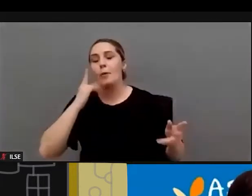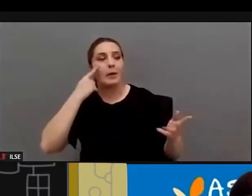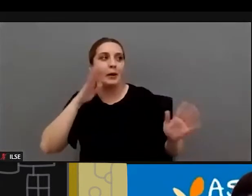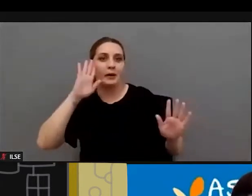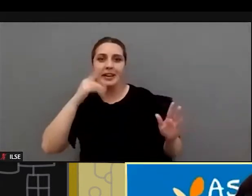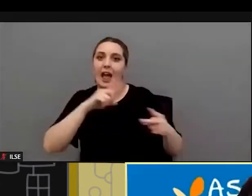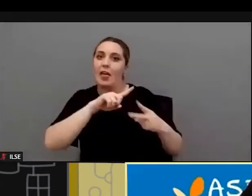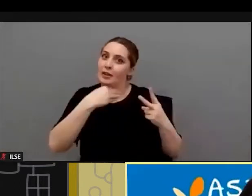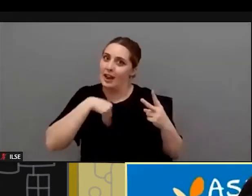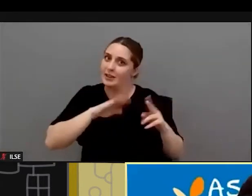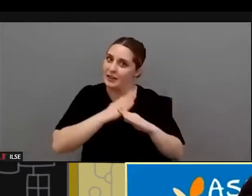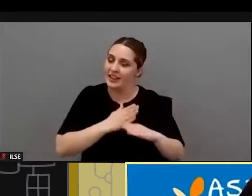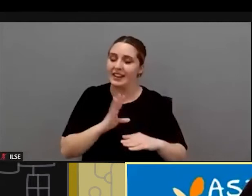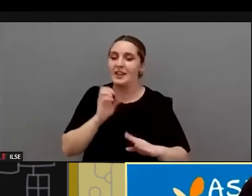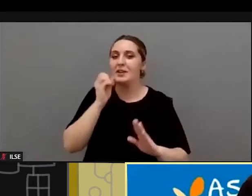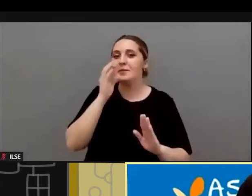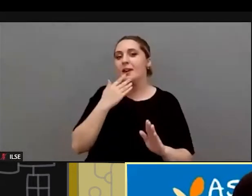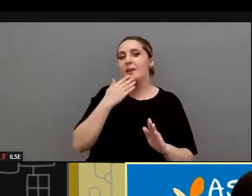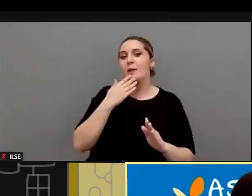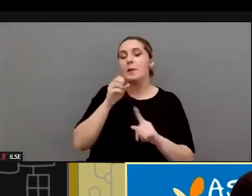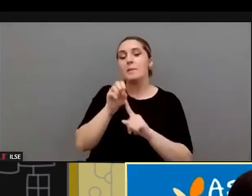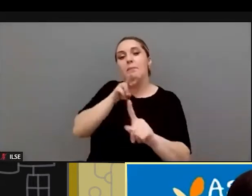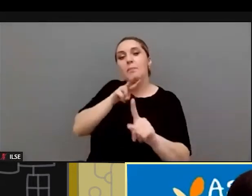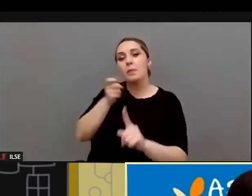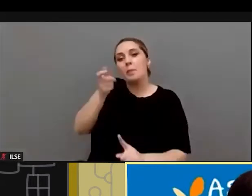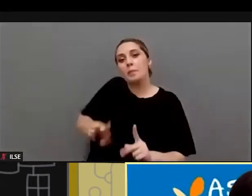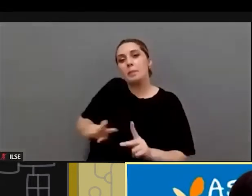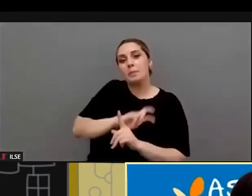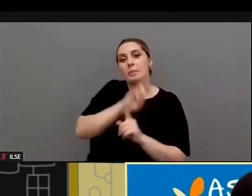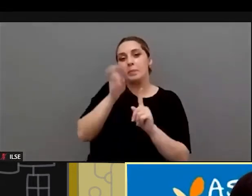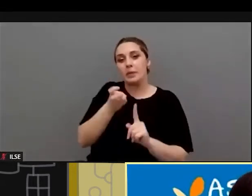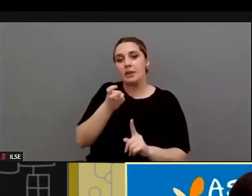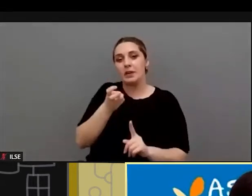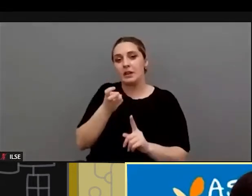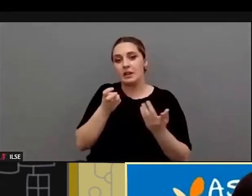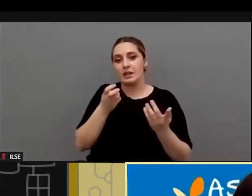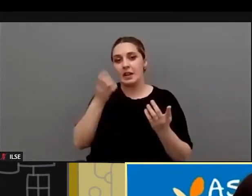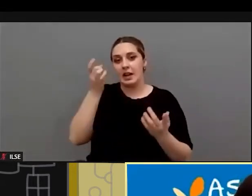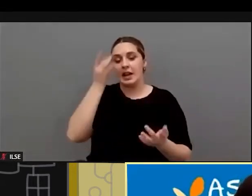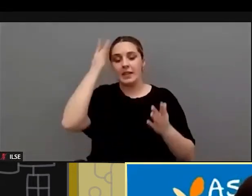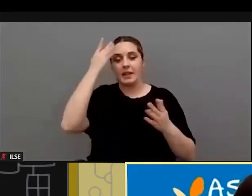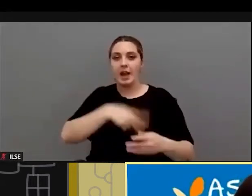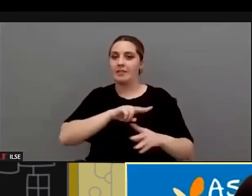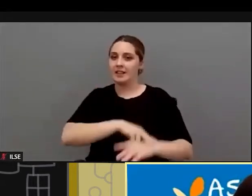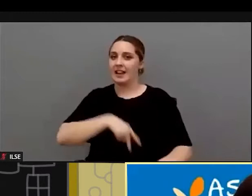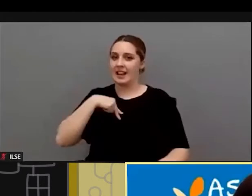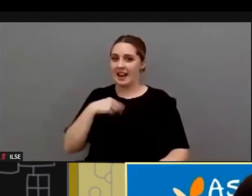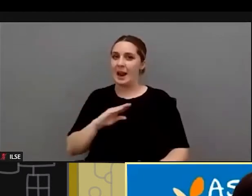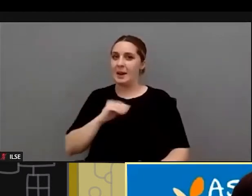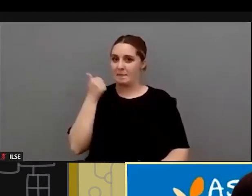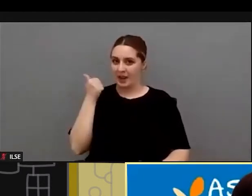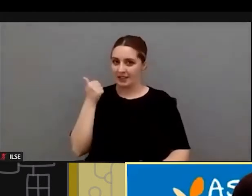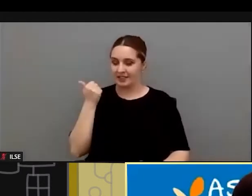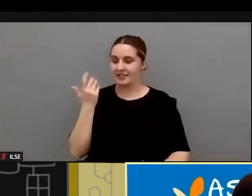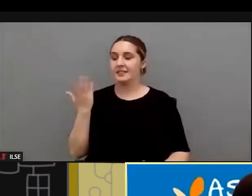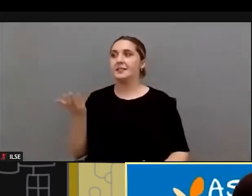la visión multidisciplinar al final lo que me permite tener es una una idea más global. Yo creo